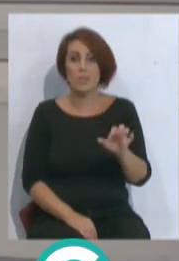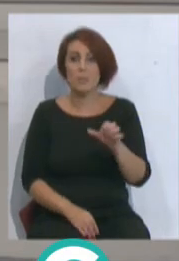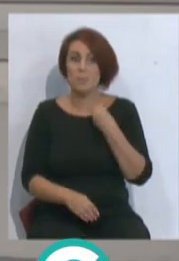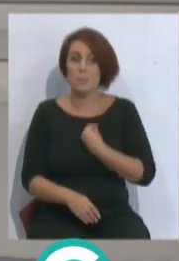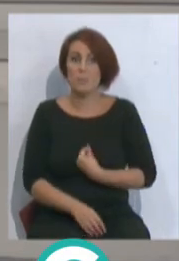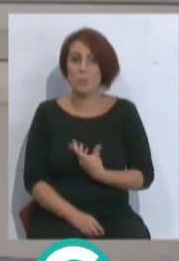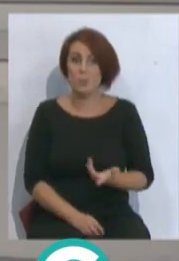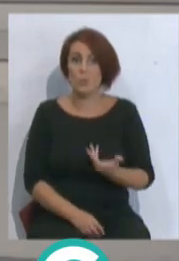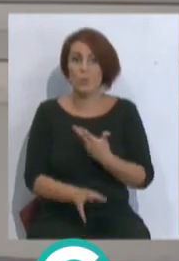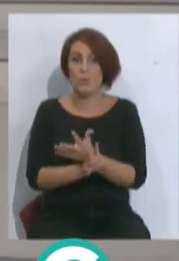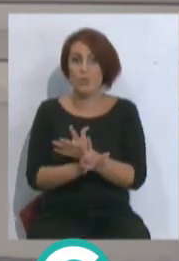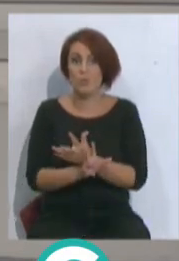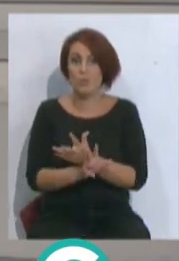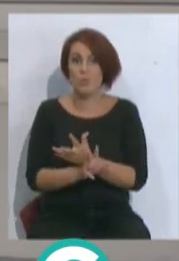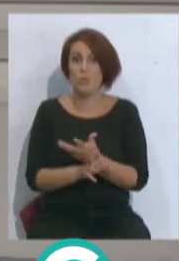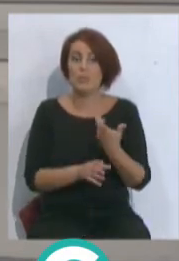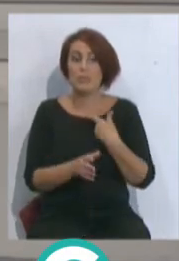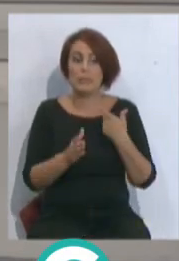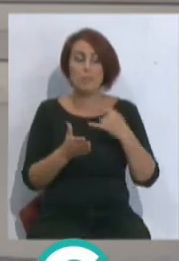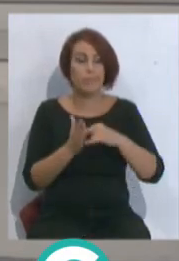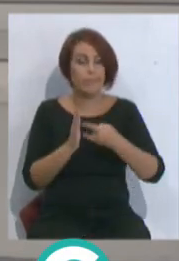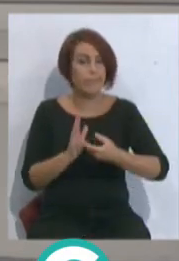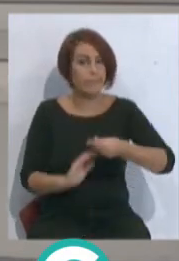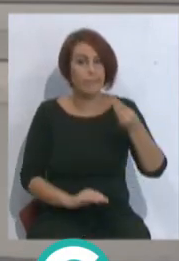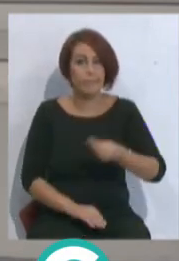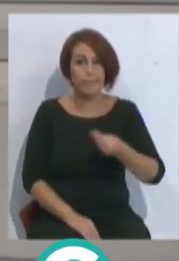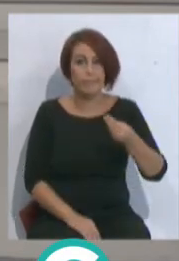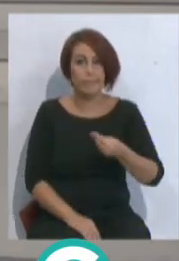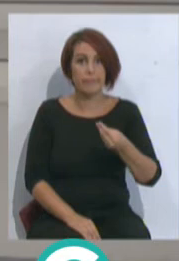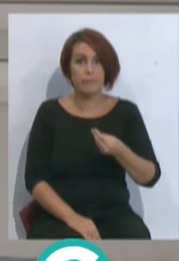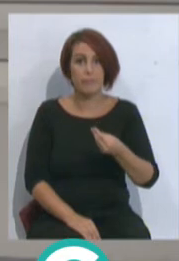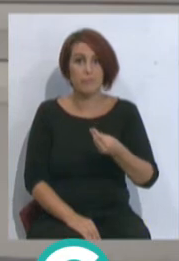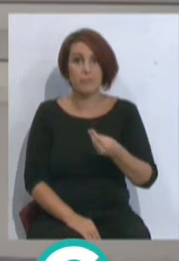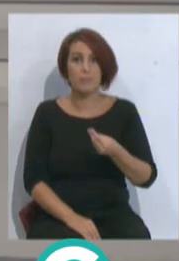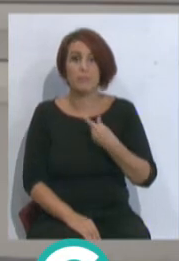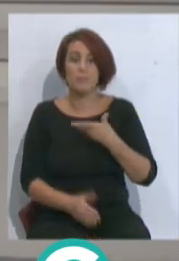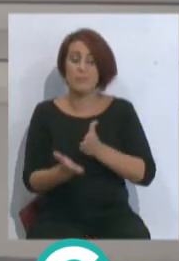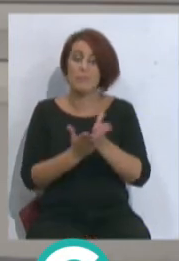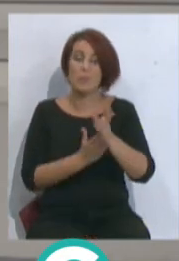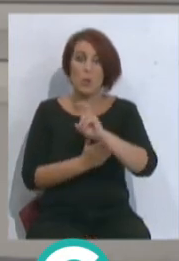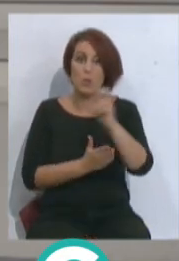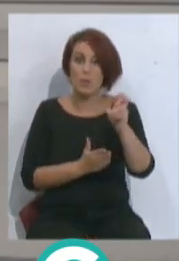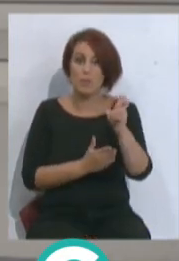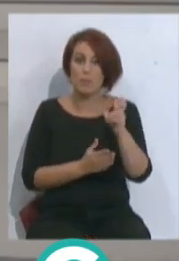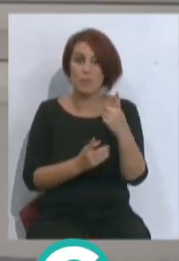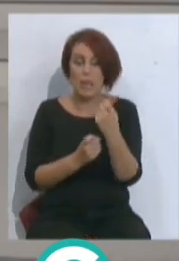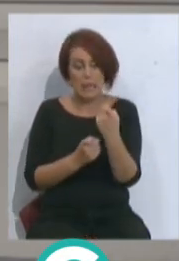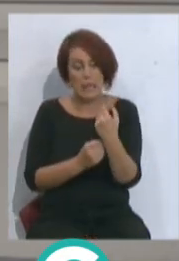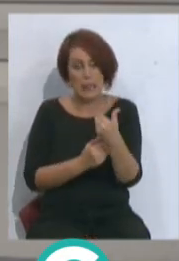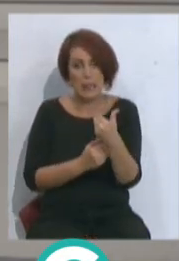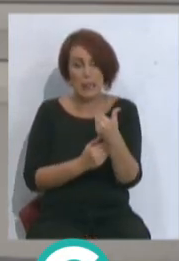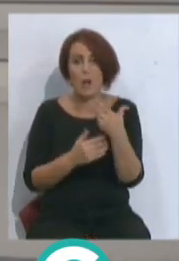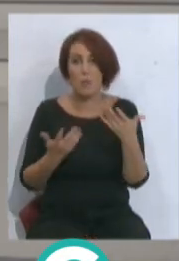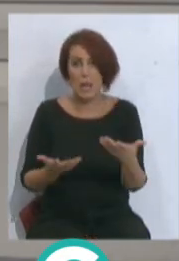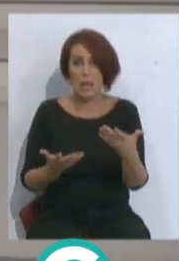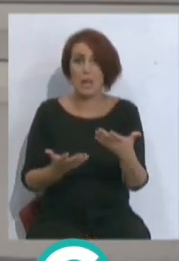eso, que un jugador que es técnicamente bueno tiene la otra faceta, la que igual le falta un poco, que